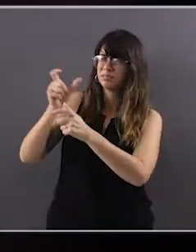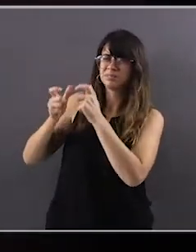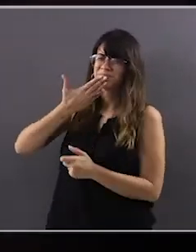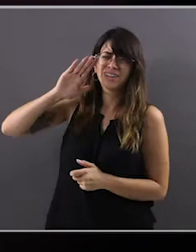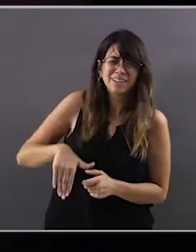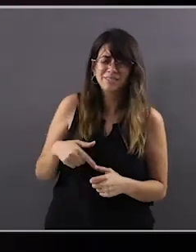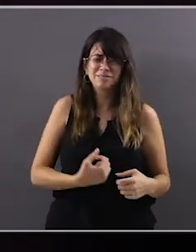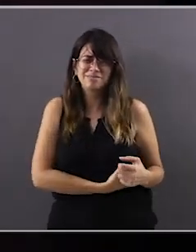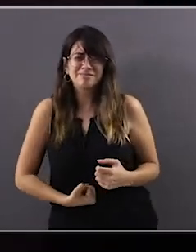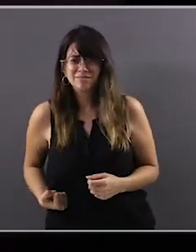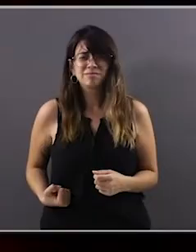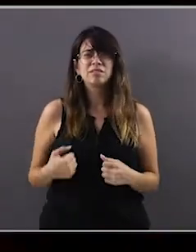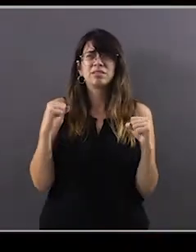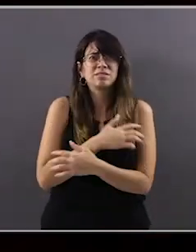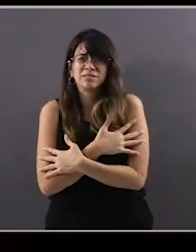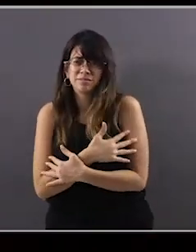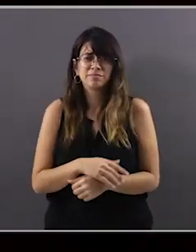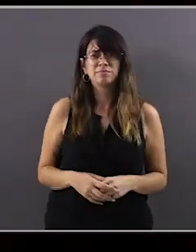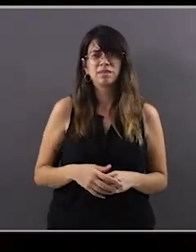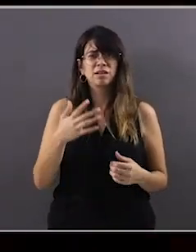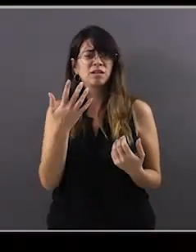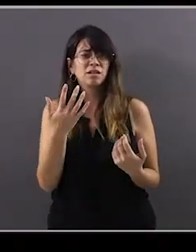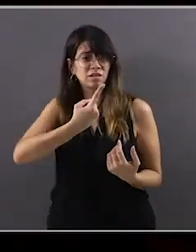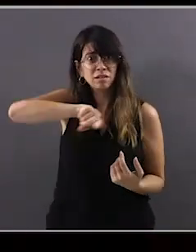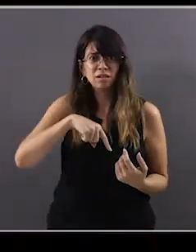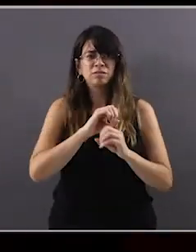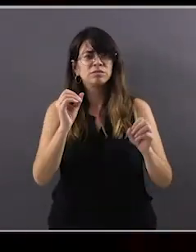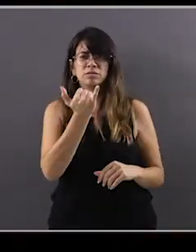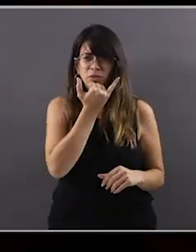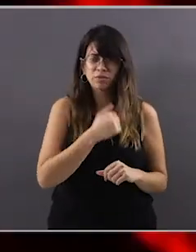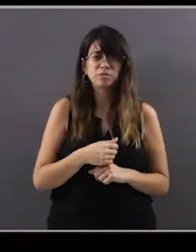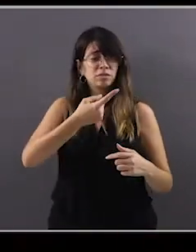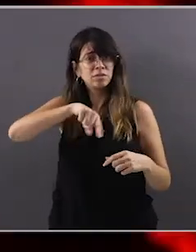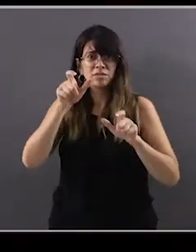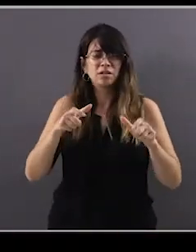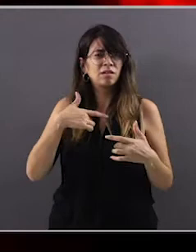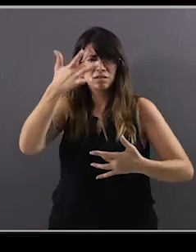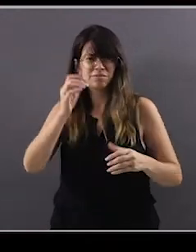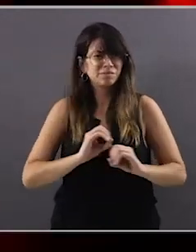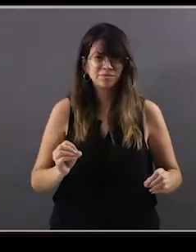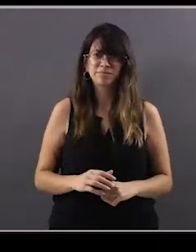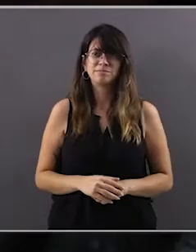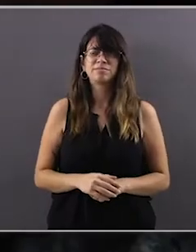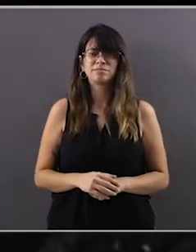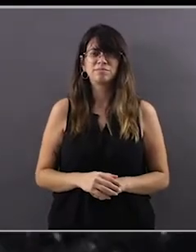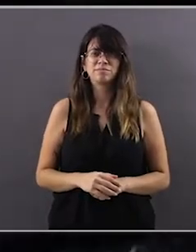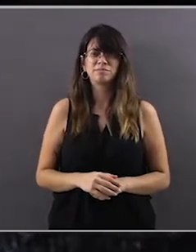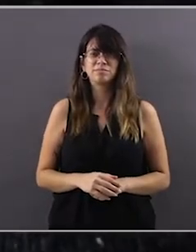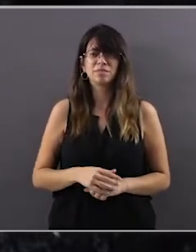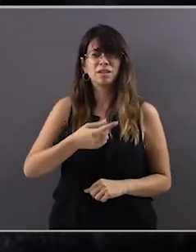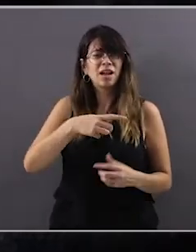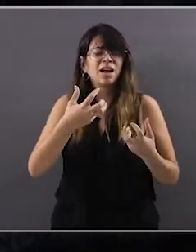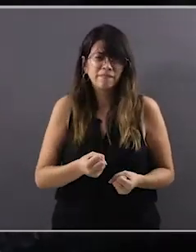insultos, pasé hambre, pasé frío. No somos una cosa equivocada, ni somos enfermos y enfermas. De la